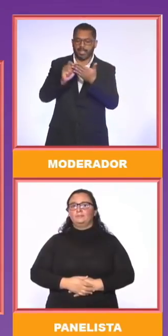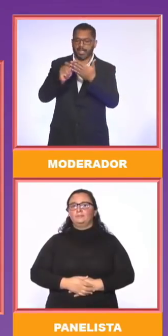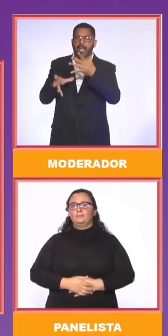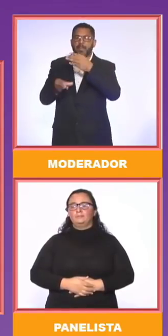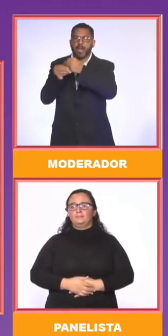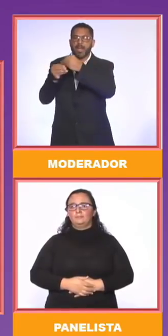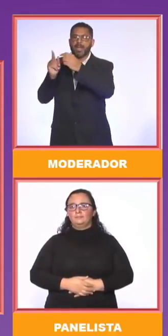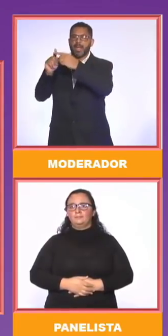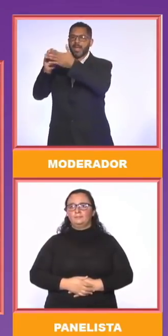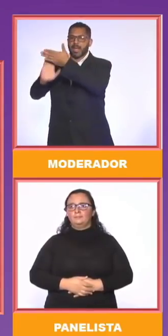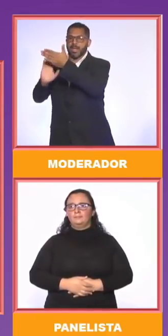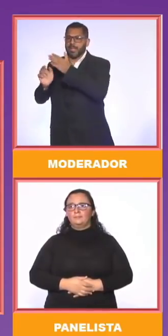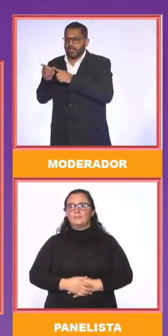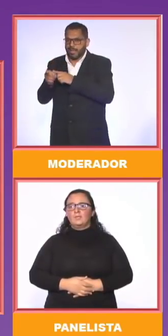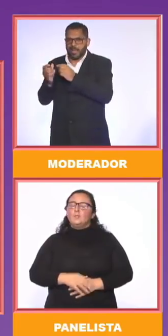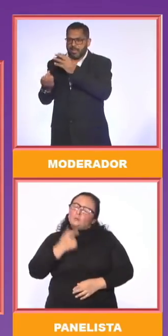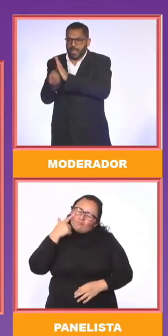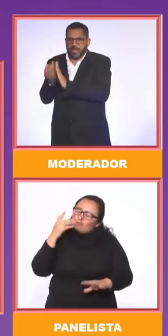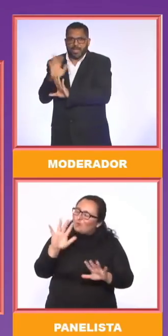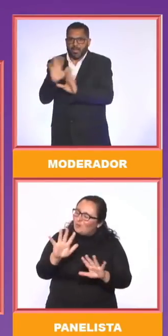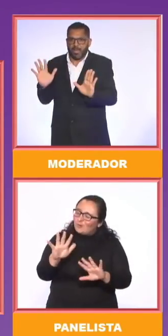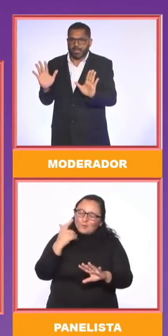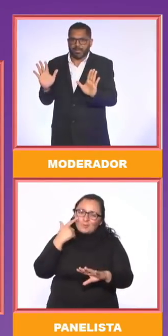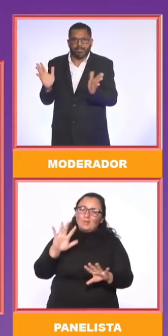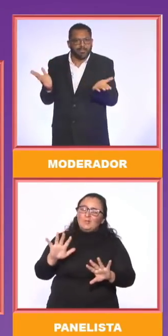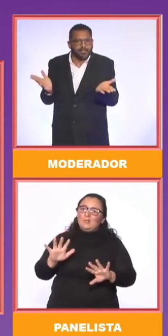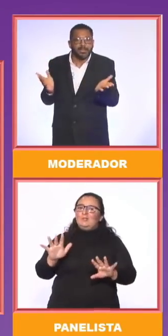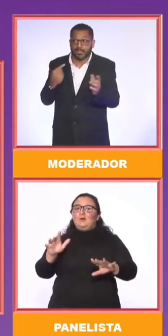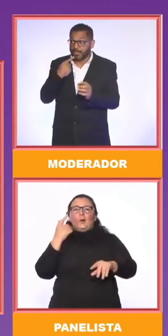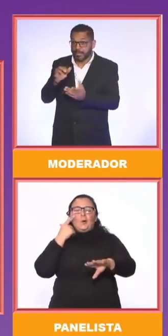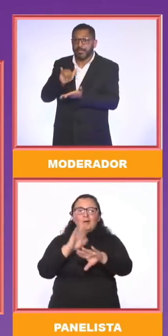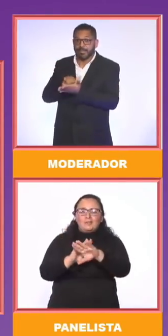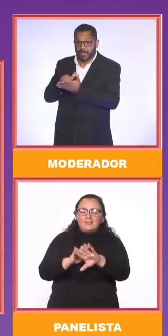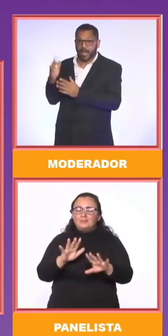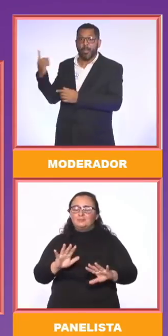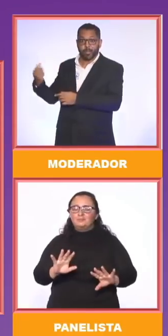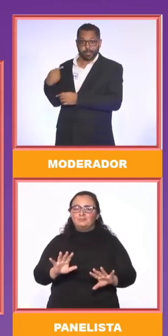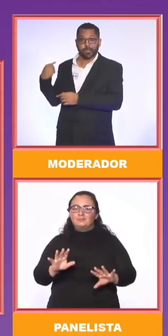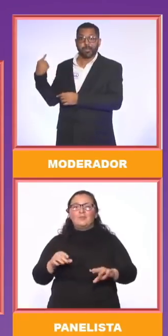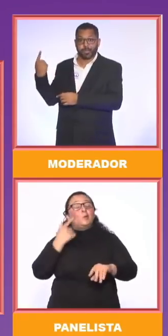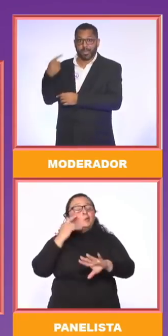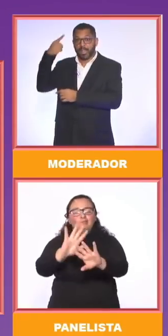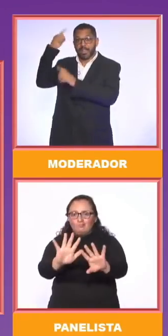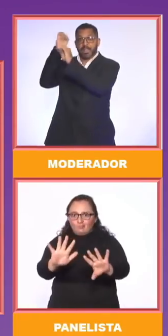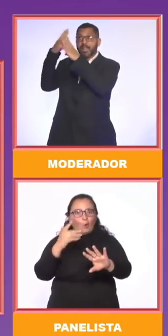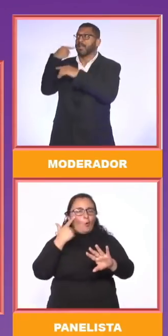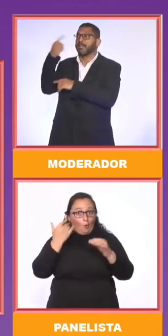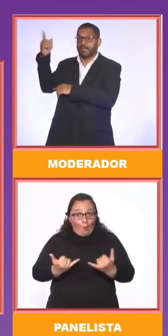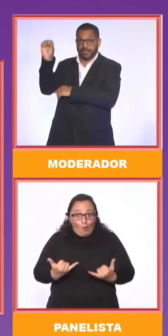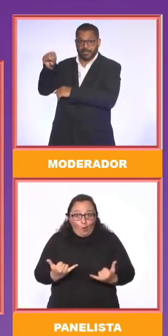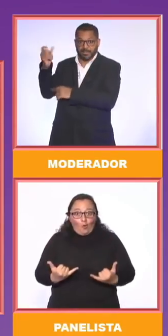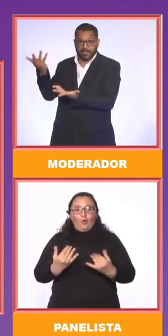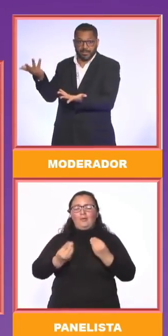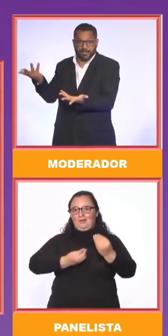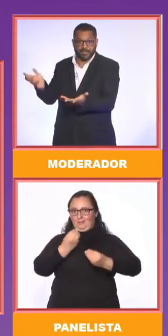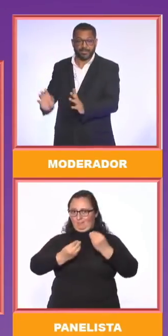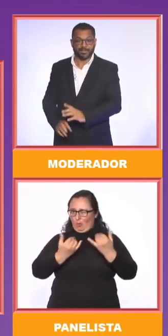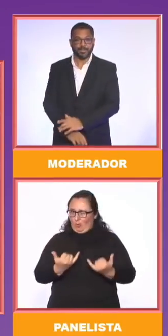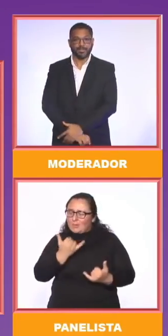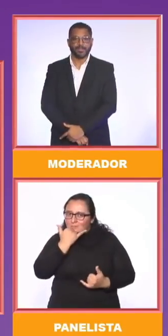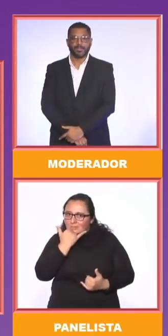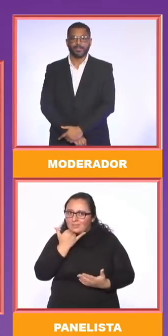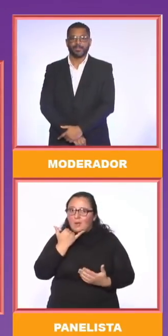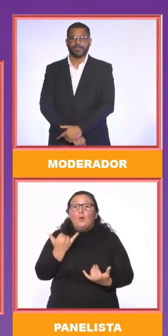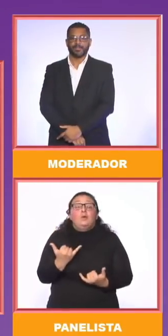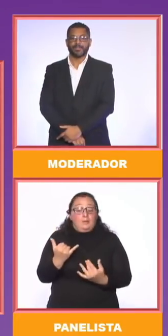restar? No, en realidad... digo porque ese es el imaginario colectivo de educación. Hoy hay que agregar la